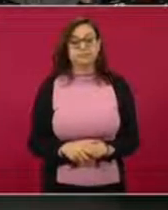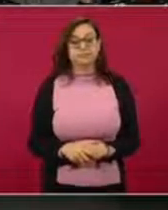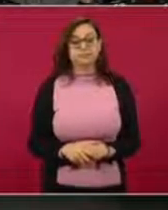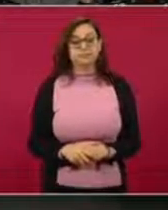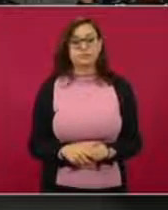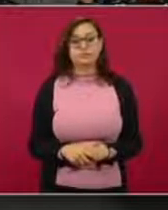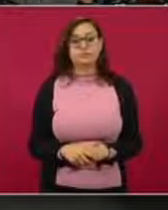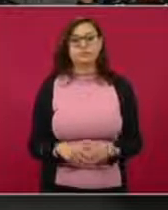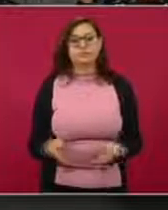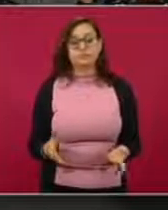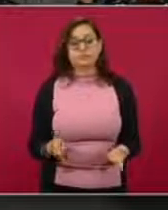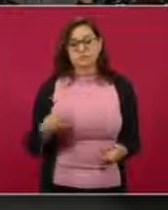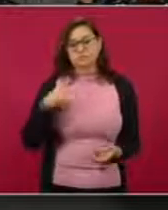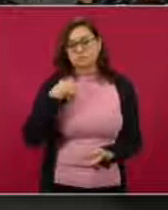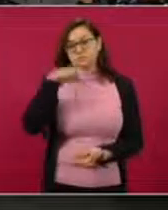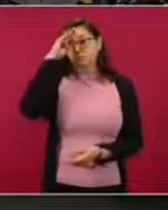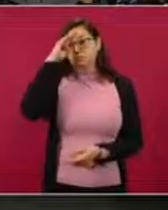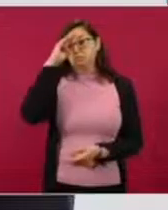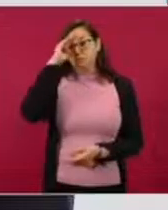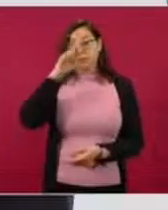darse baños de pureza,